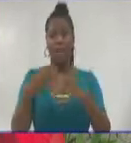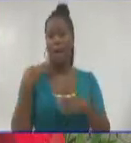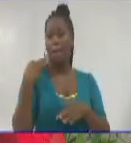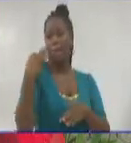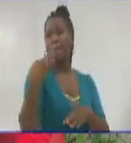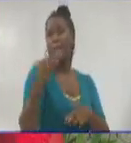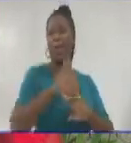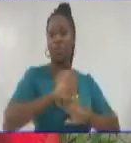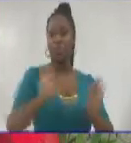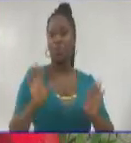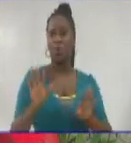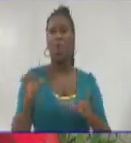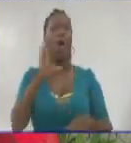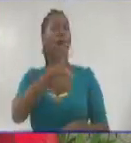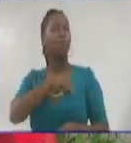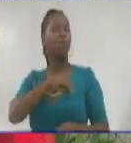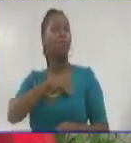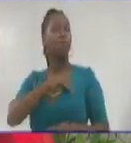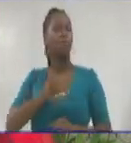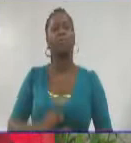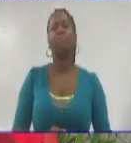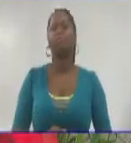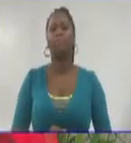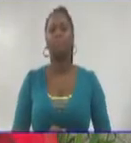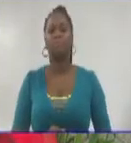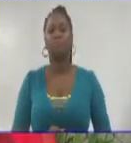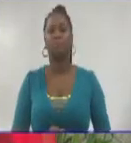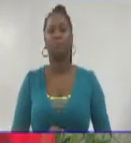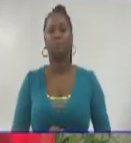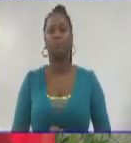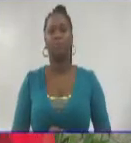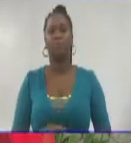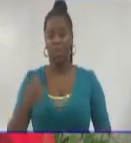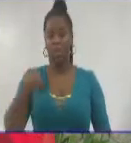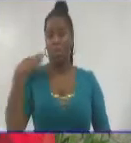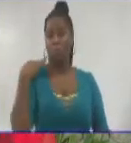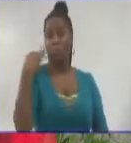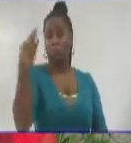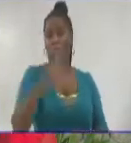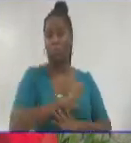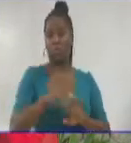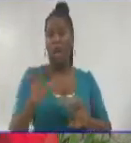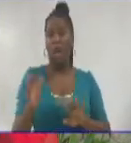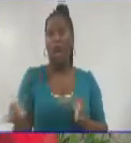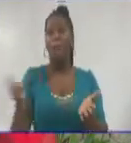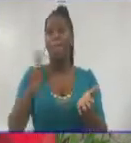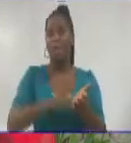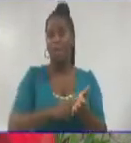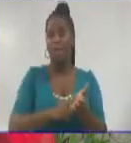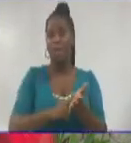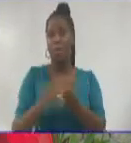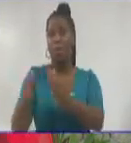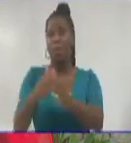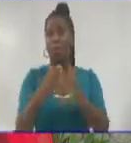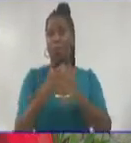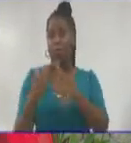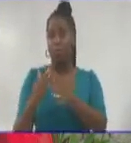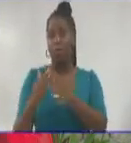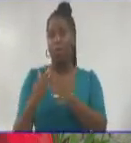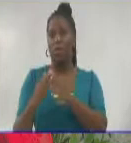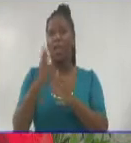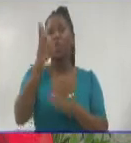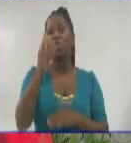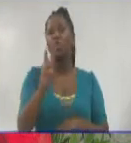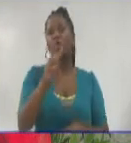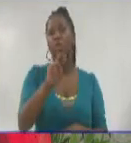delegada de circuncrición. Una vez elegida, pues bueno, paso a ser delegada de esta circuncrición número 34